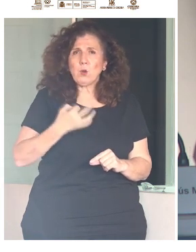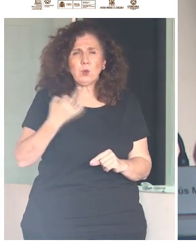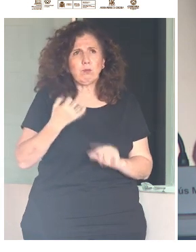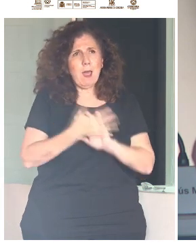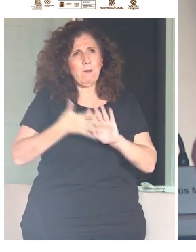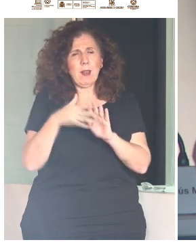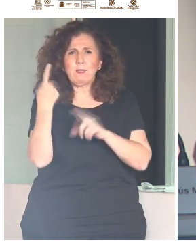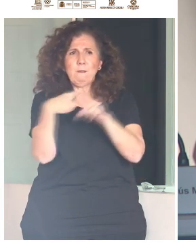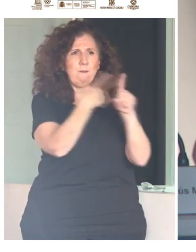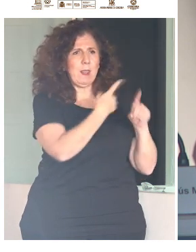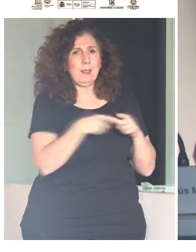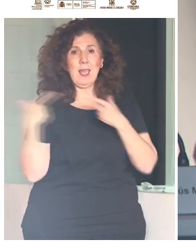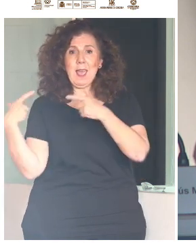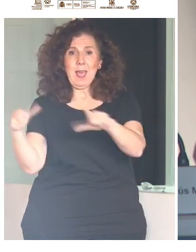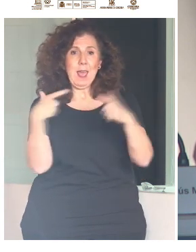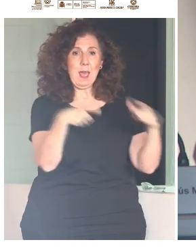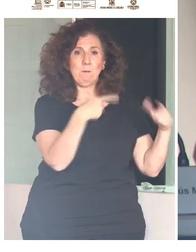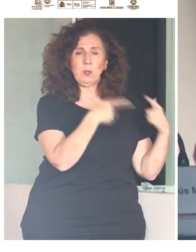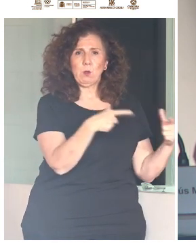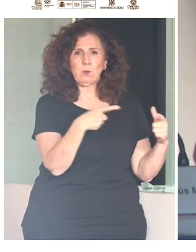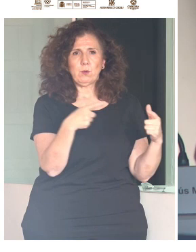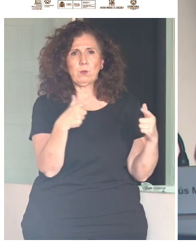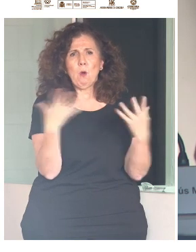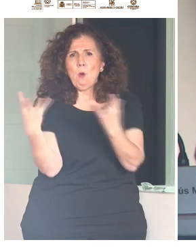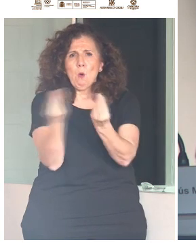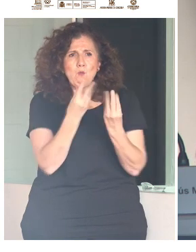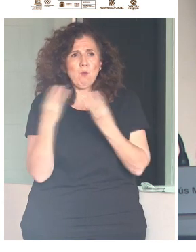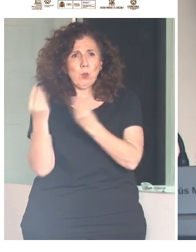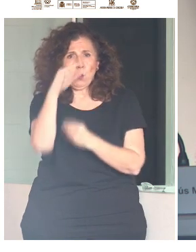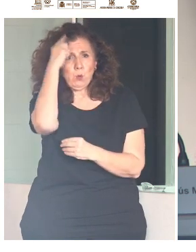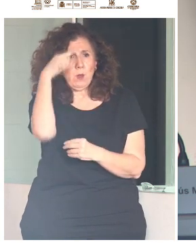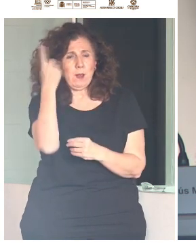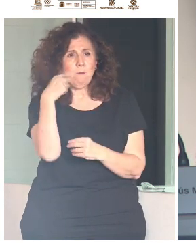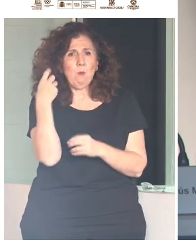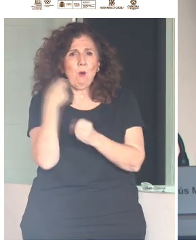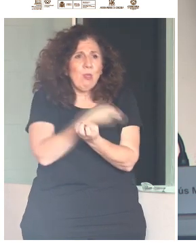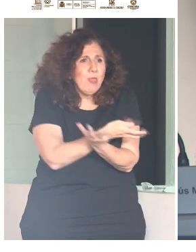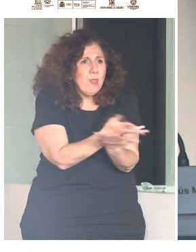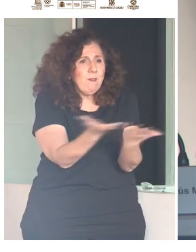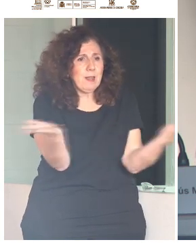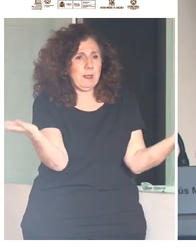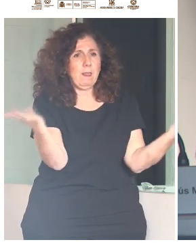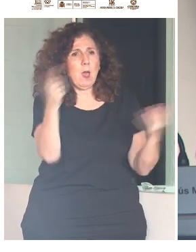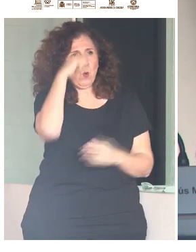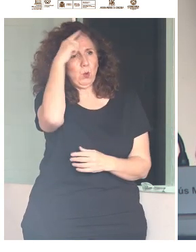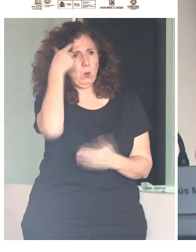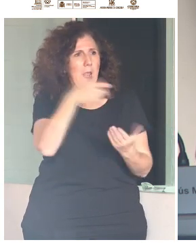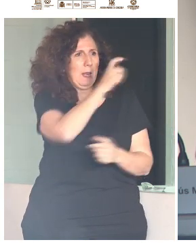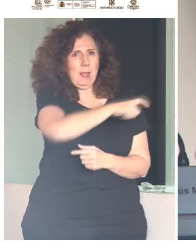fundamentalmente lo que tiene que ver con el multiculturalismo y la diversidad cultural en la ciudadanía.